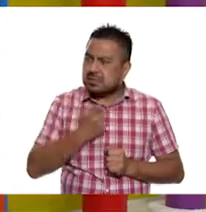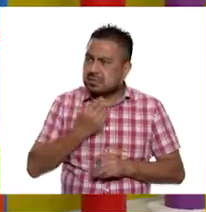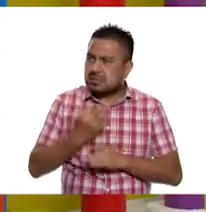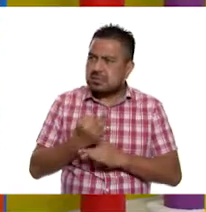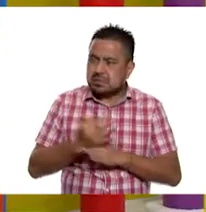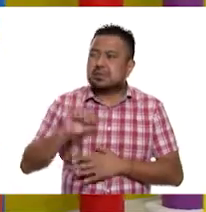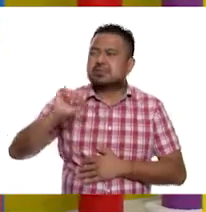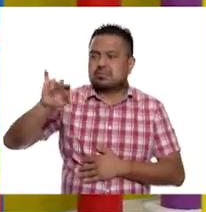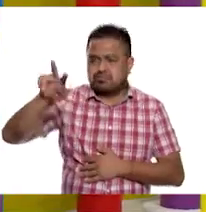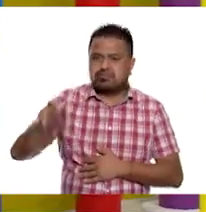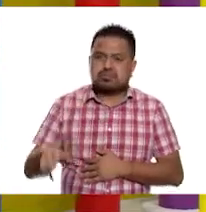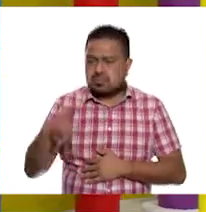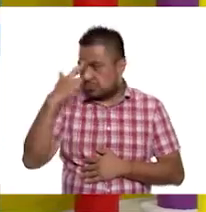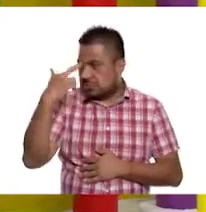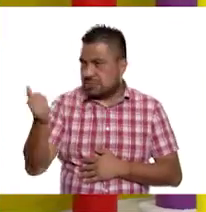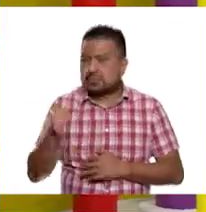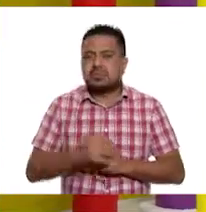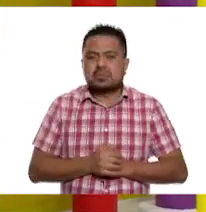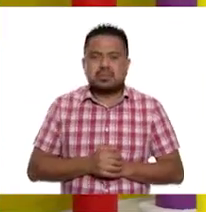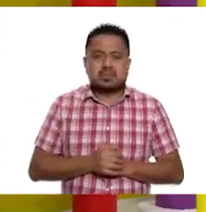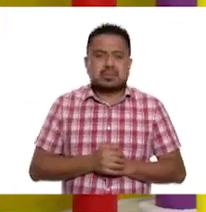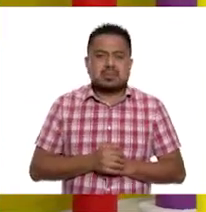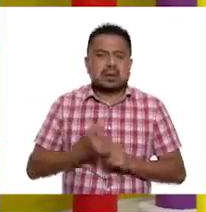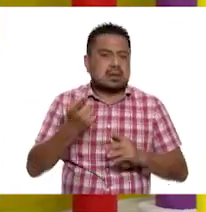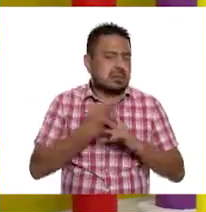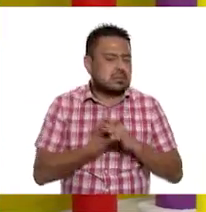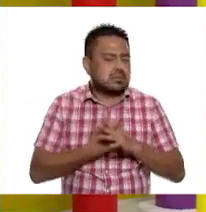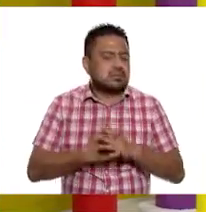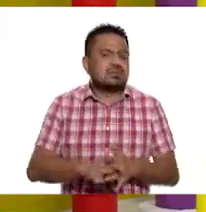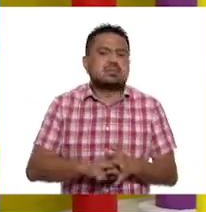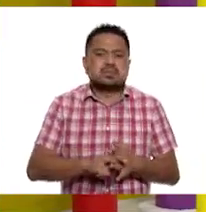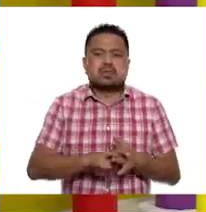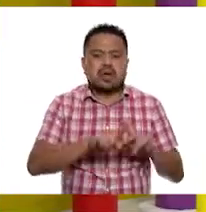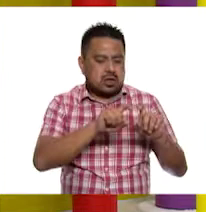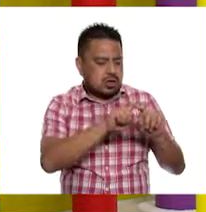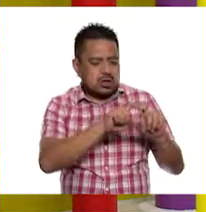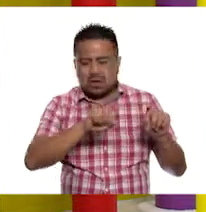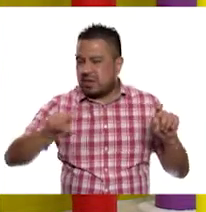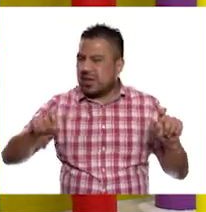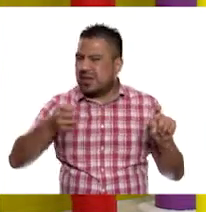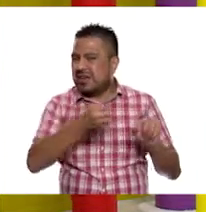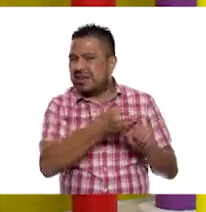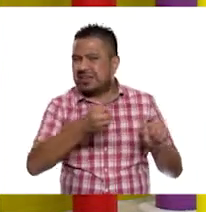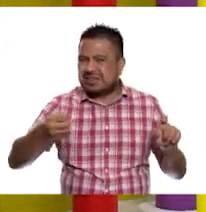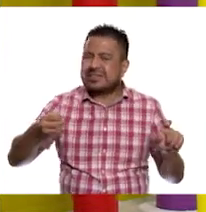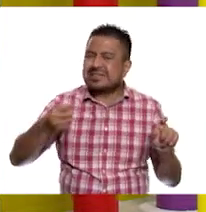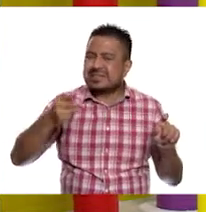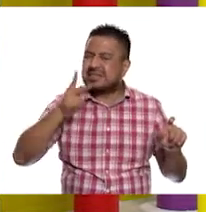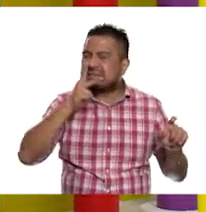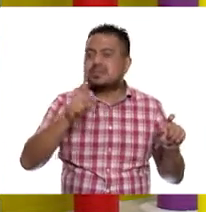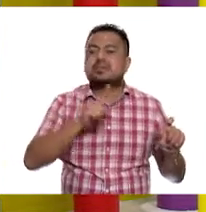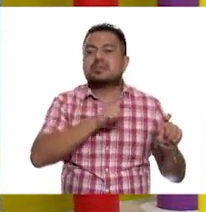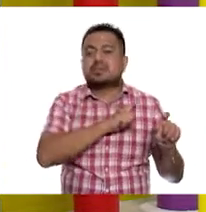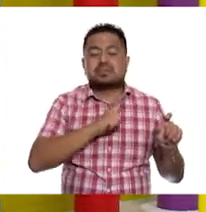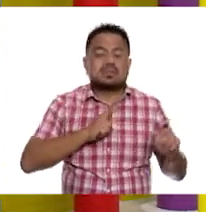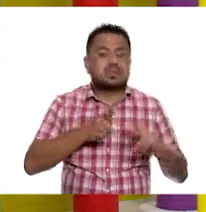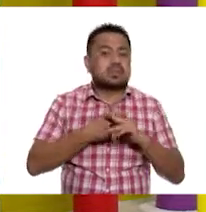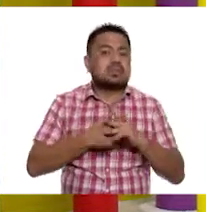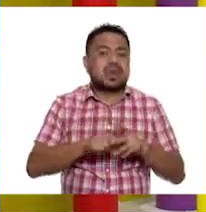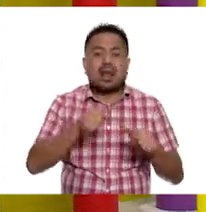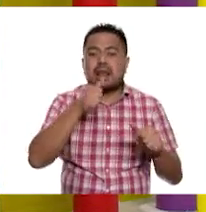toda la razón. Al principio de una oración... Ajá. Debemos empezar